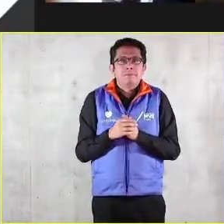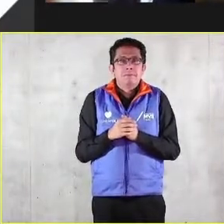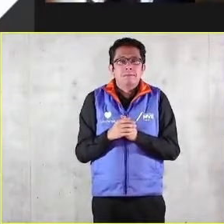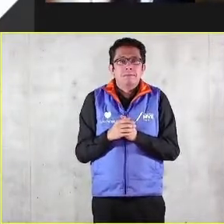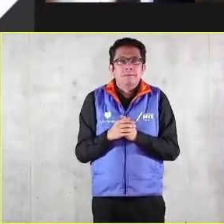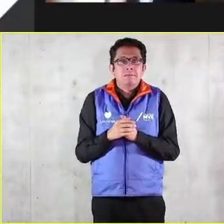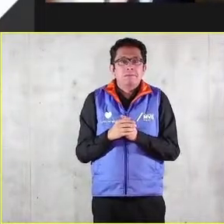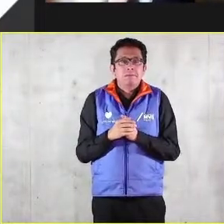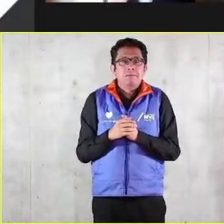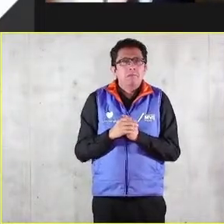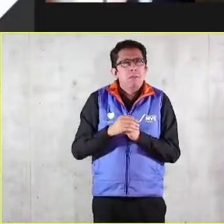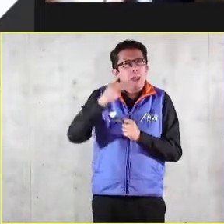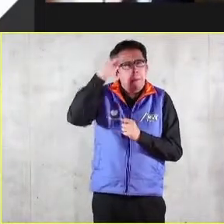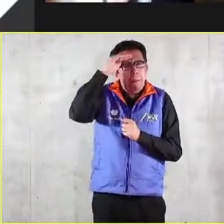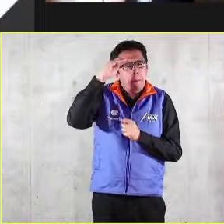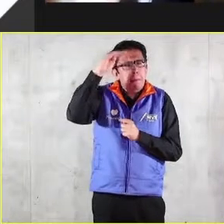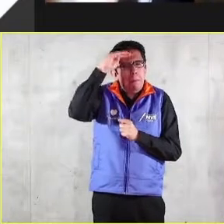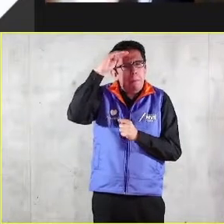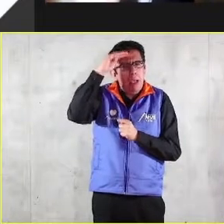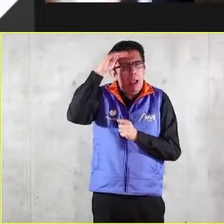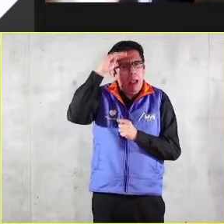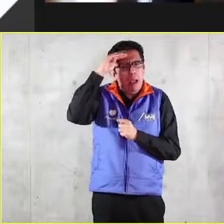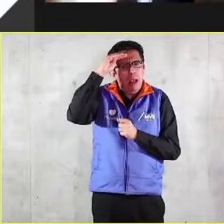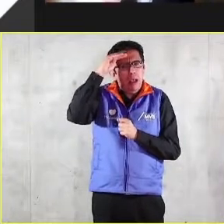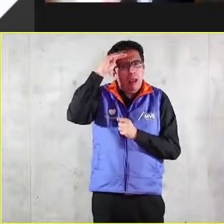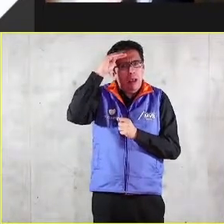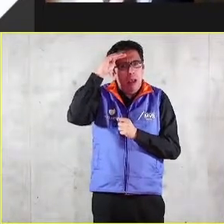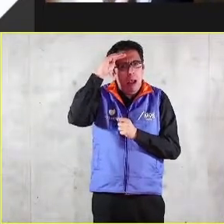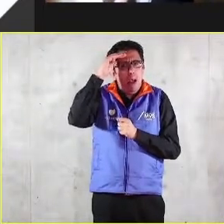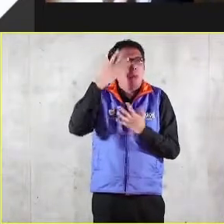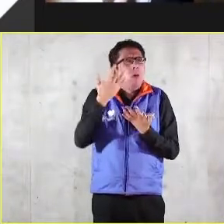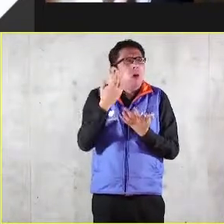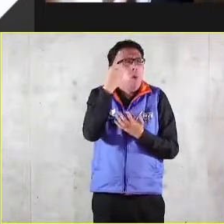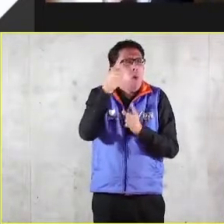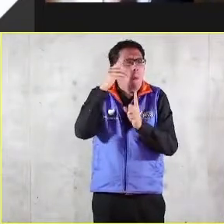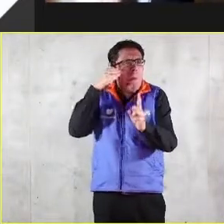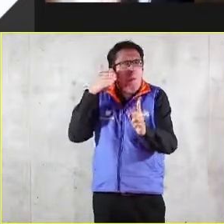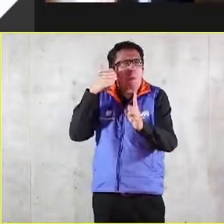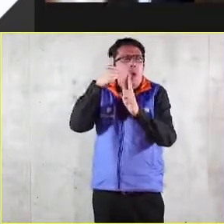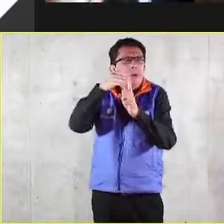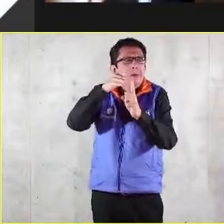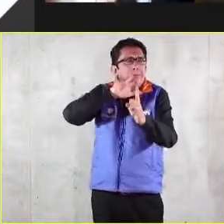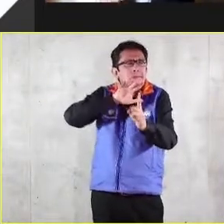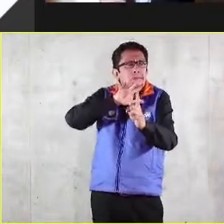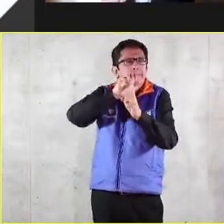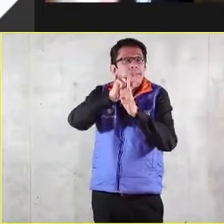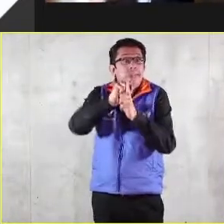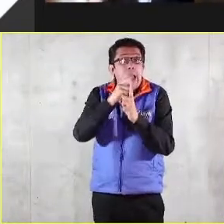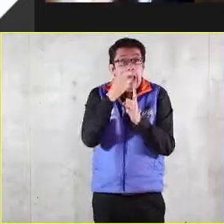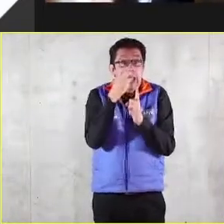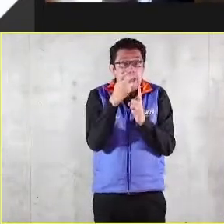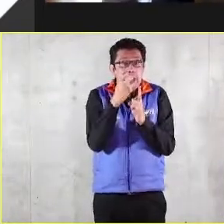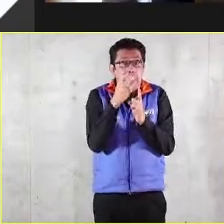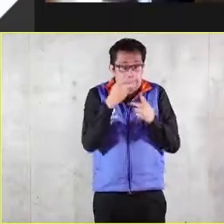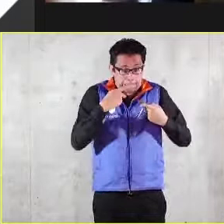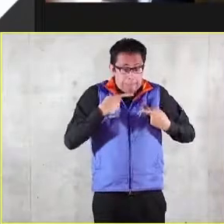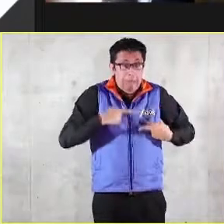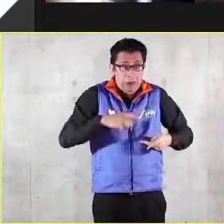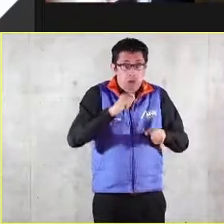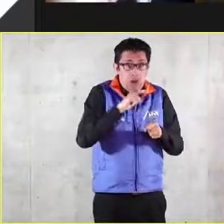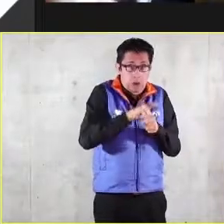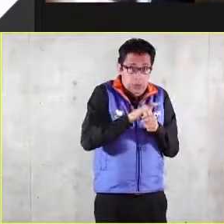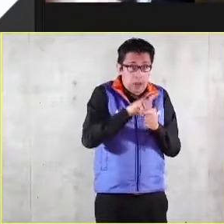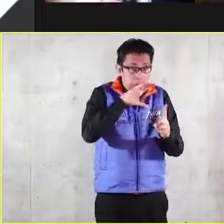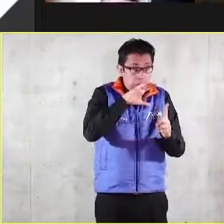en el horizonte una vocación y un propósito que es al mismo tiempo personal y comunitario.